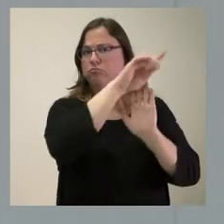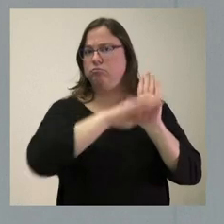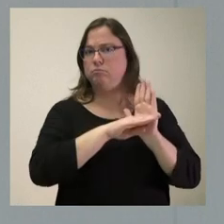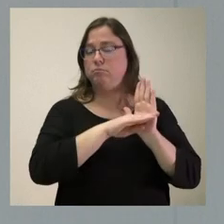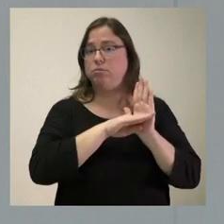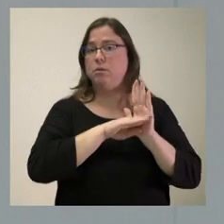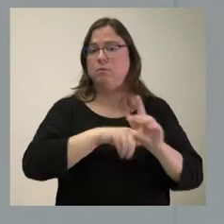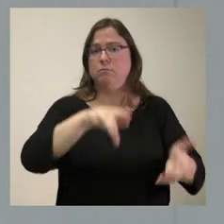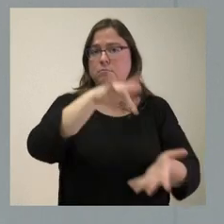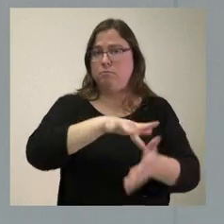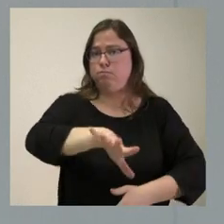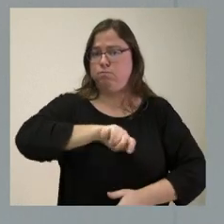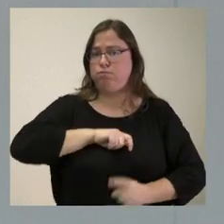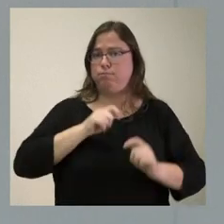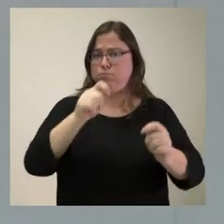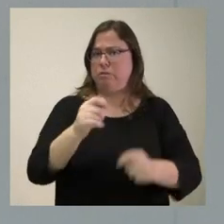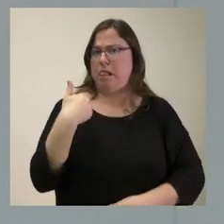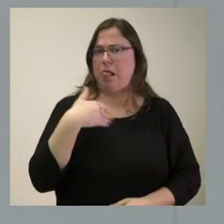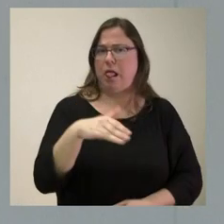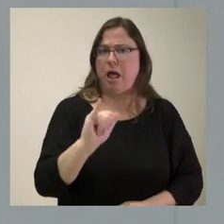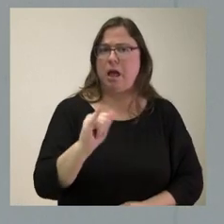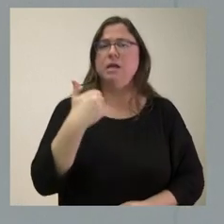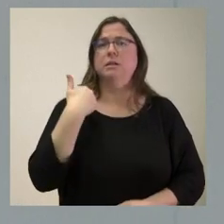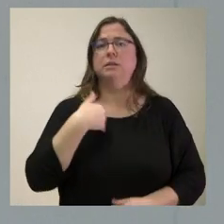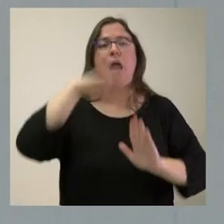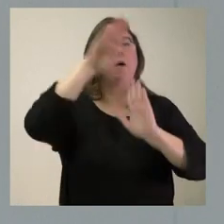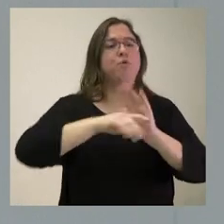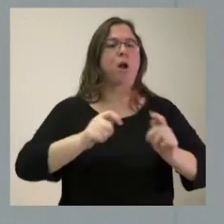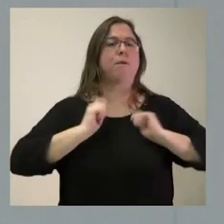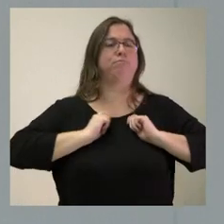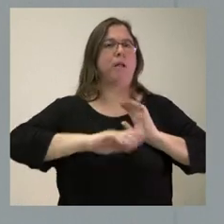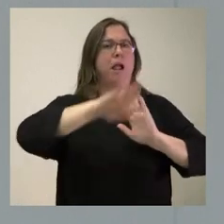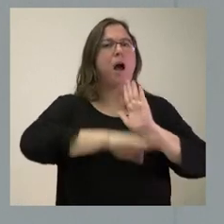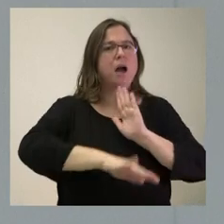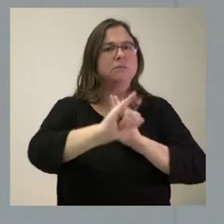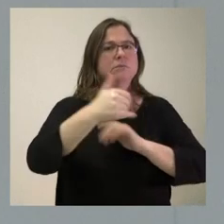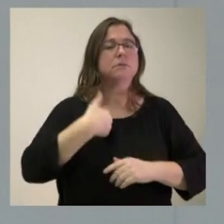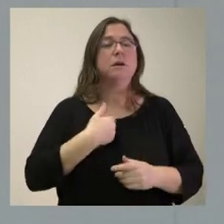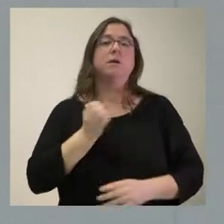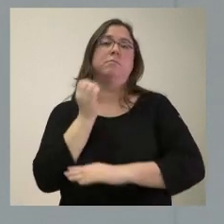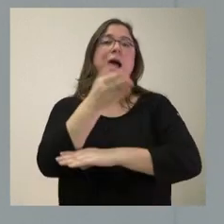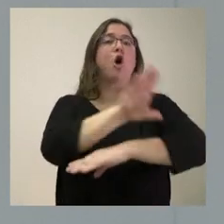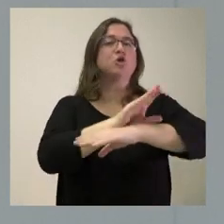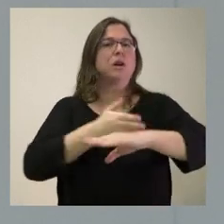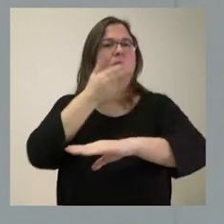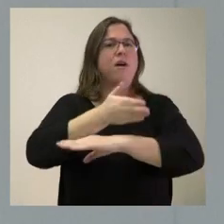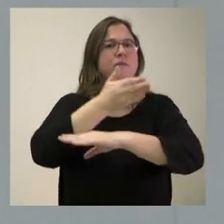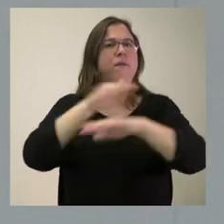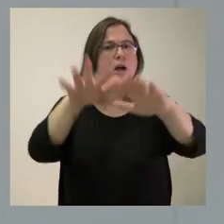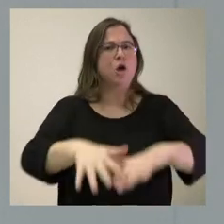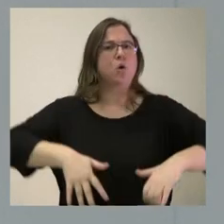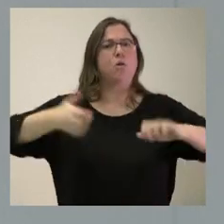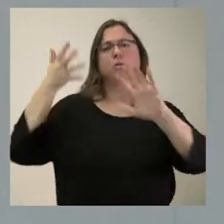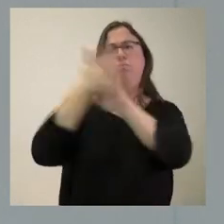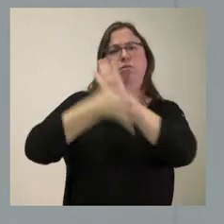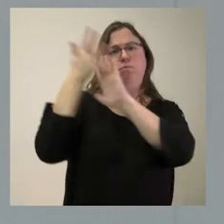investidura del presidente de la Junta de Castilla y León con un programa de investidura, tenemos unas comparecencias de los consejeros en las Cortes de Castilla y León con sus respectivos